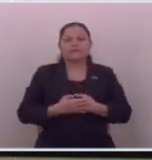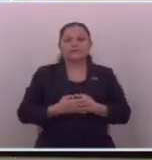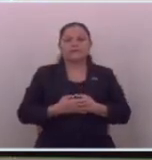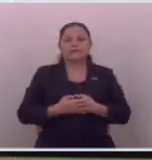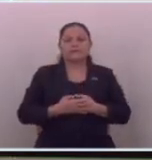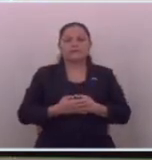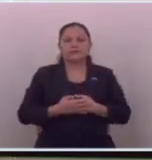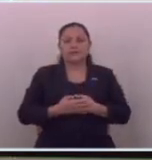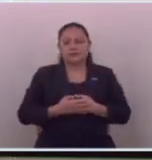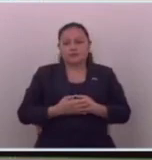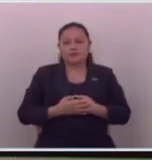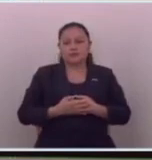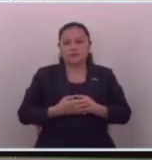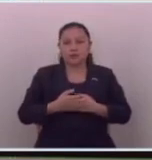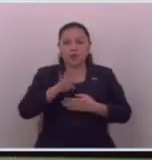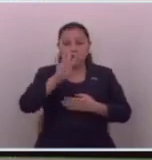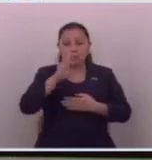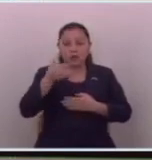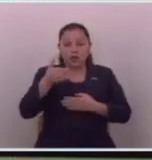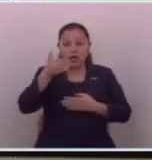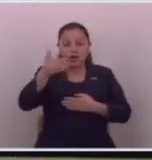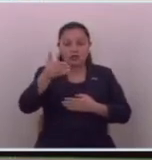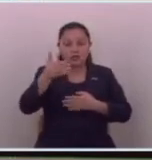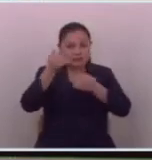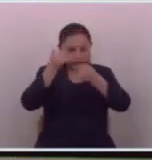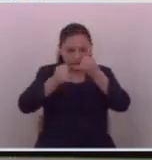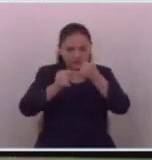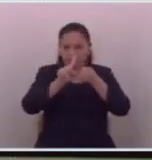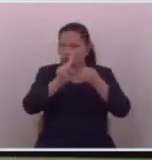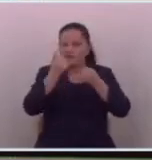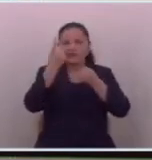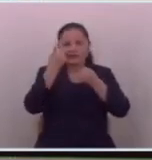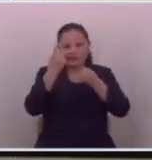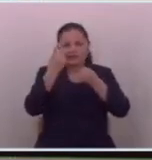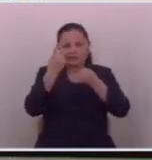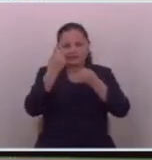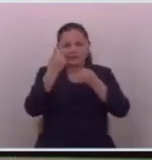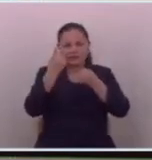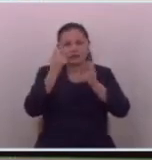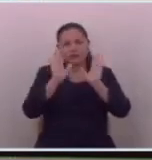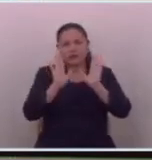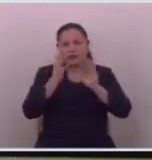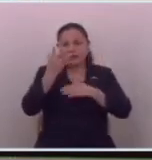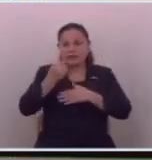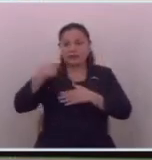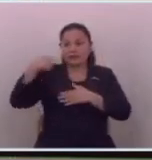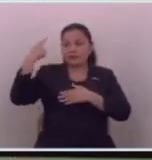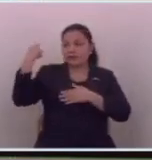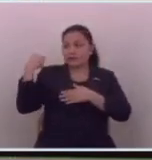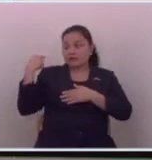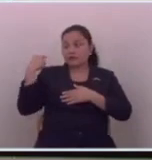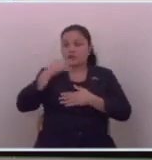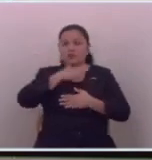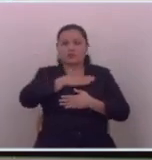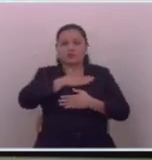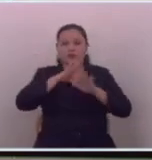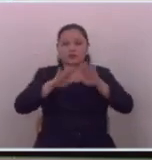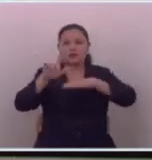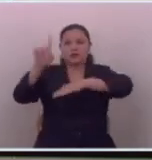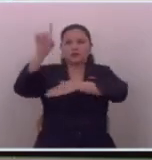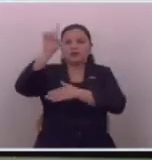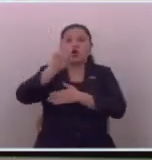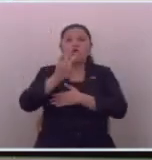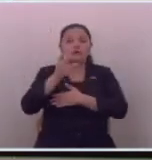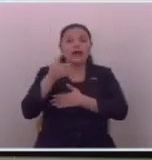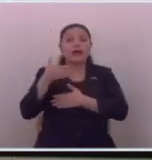si ni siquiera han pasado cuatro años de este gobierno ni siquiera bueno el día de ayer cumplimos gracias a Dios